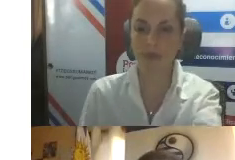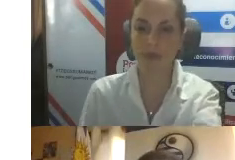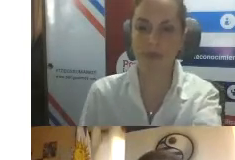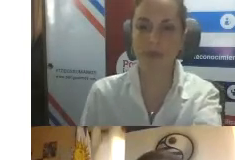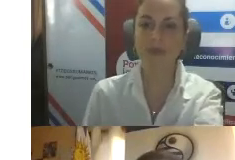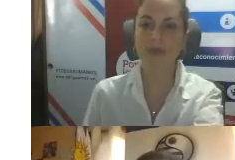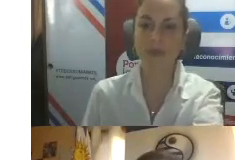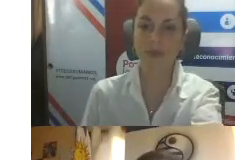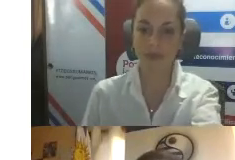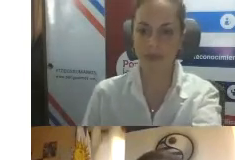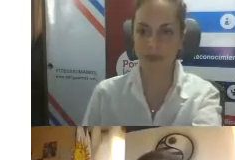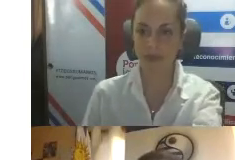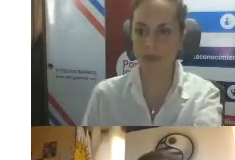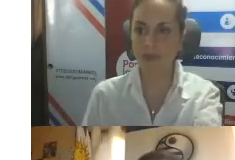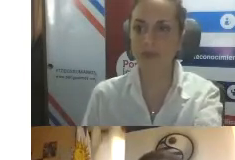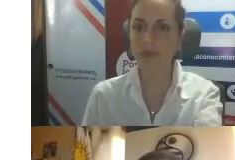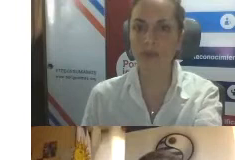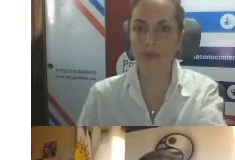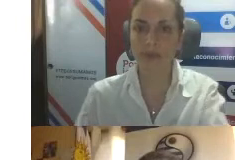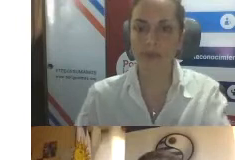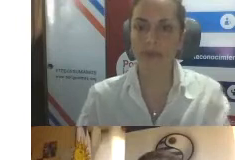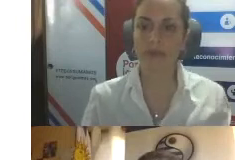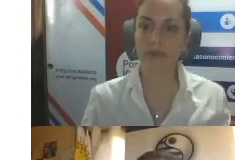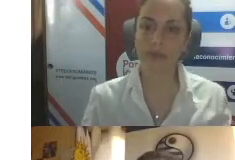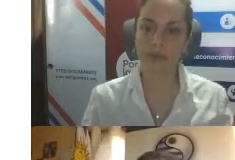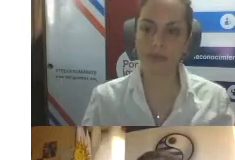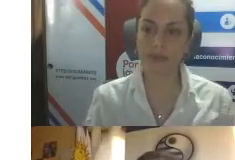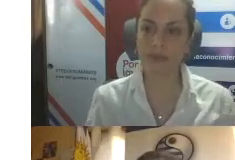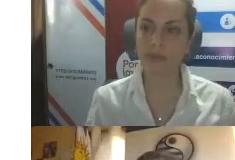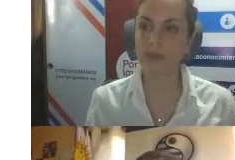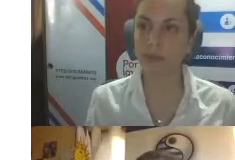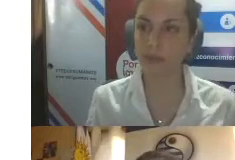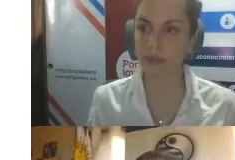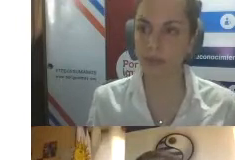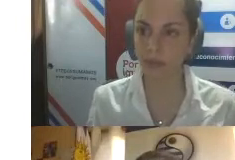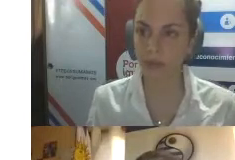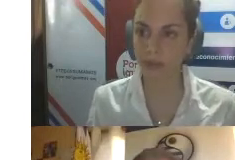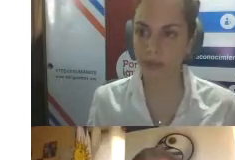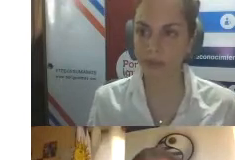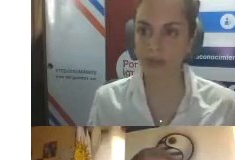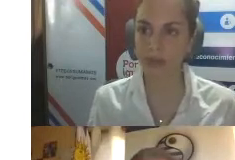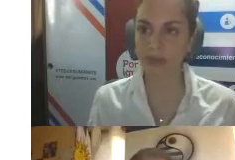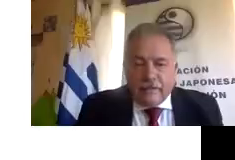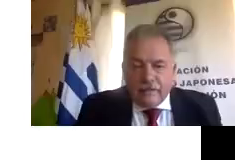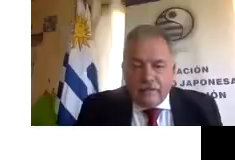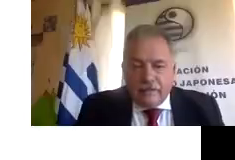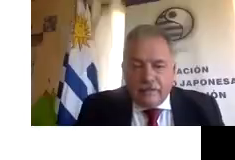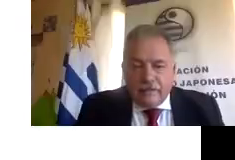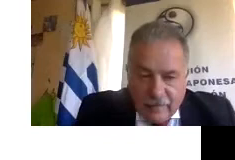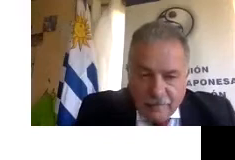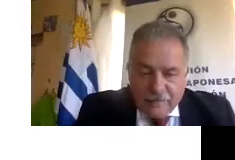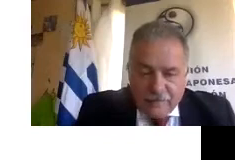particular en procesos de intervención con niños pequeños de 0 a 5 años con diagnóstico de TEA.